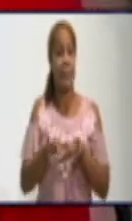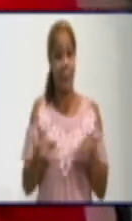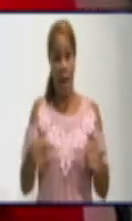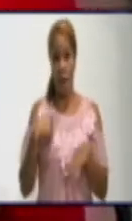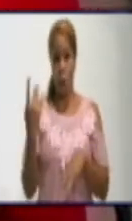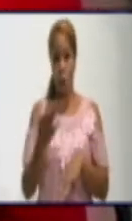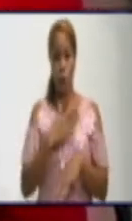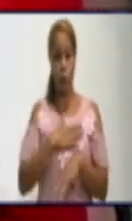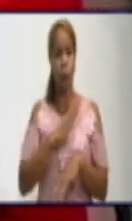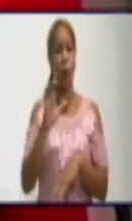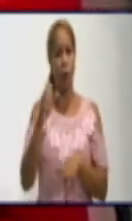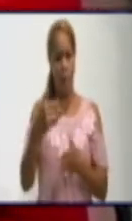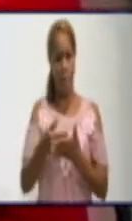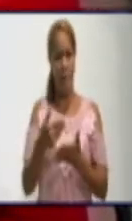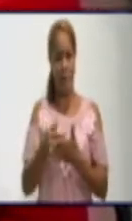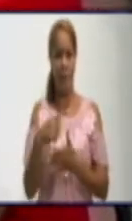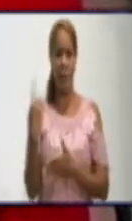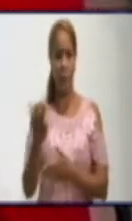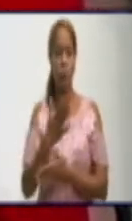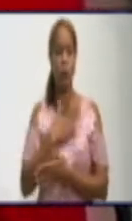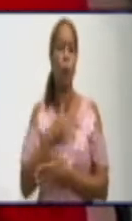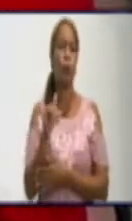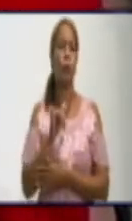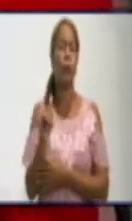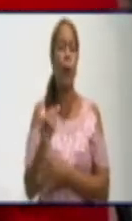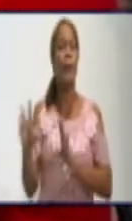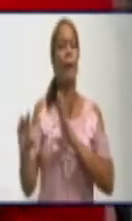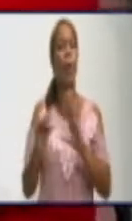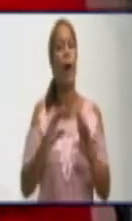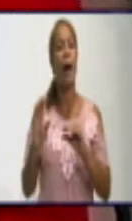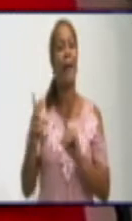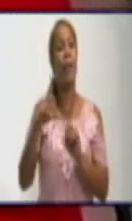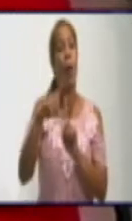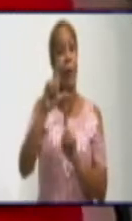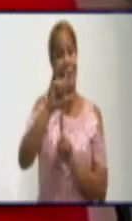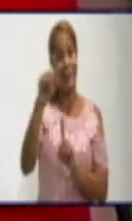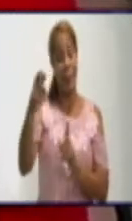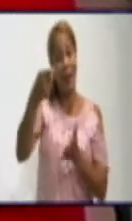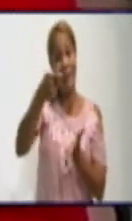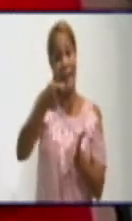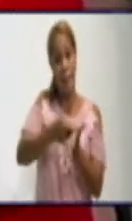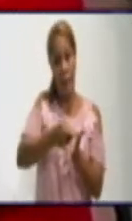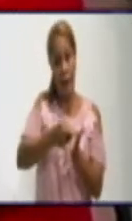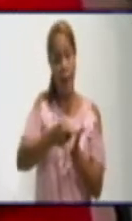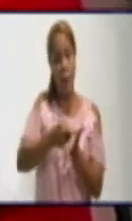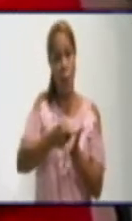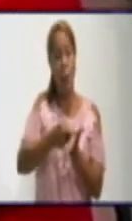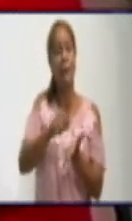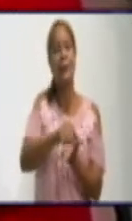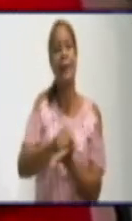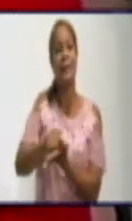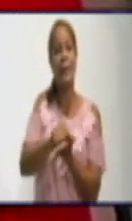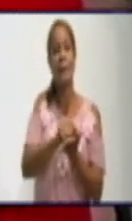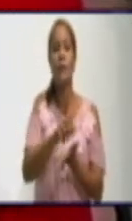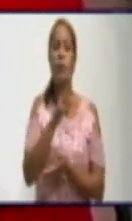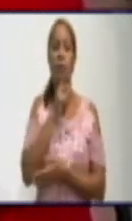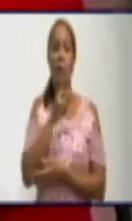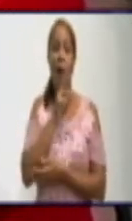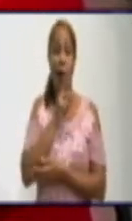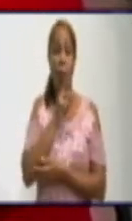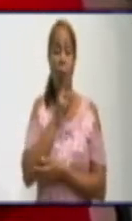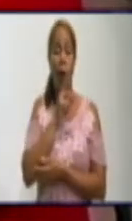en varias ocasiones hemos tratado el tema sobre el pago, el servicio de acueductos con nuestros lectores